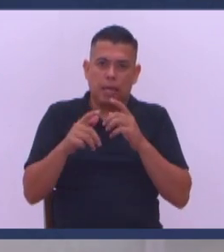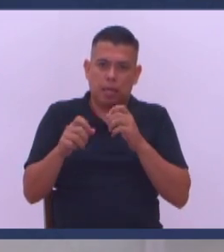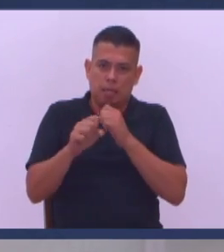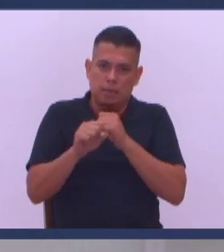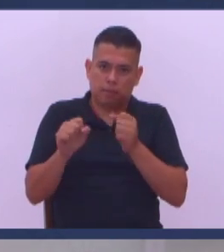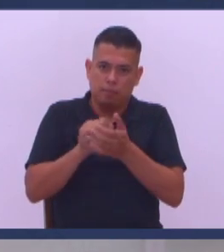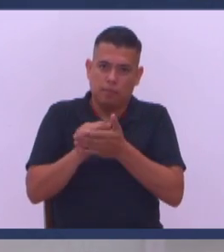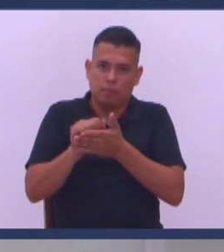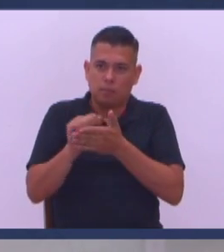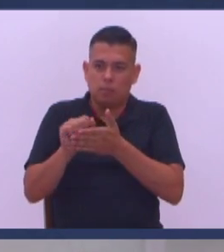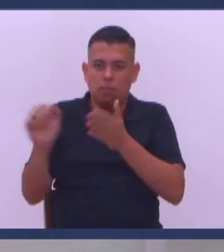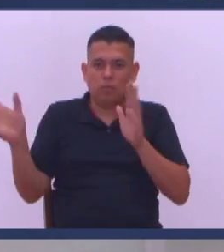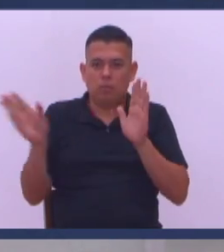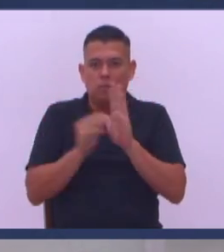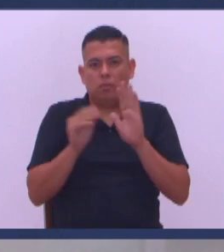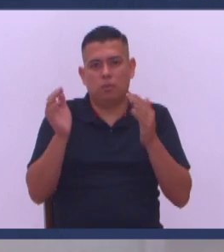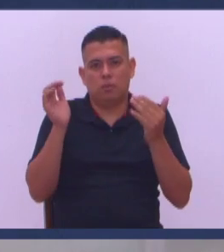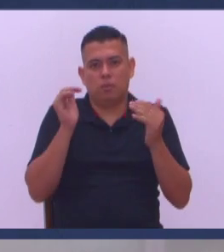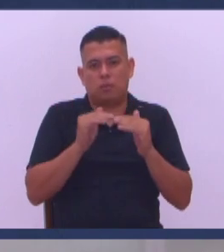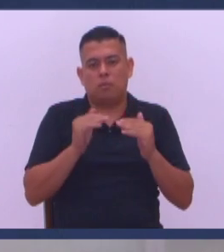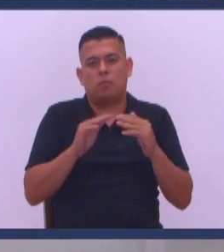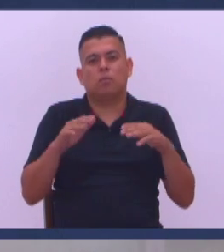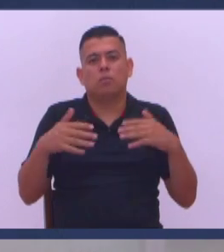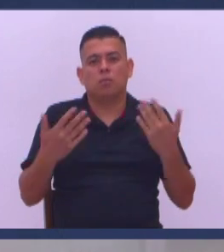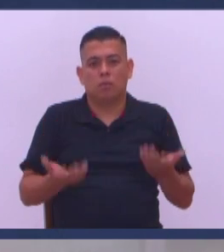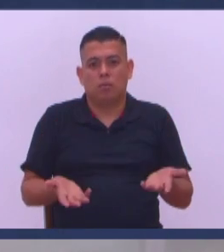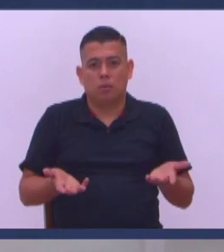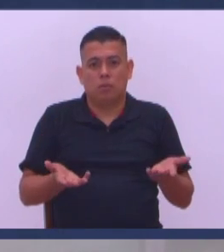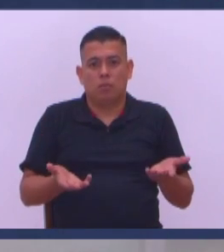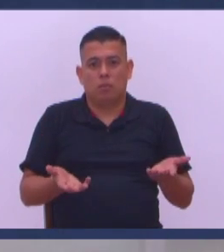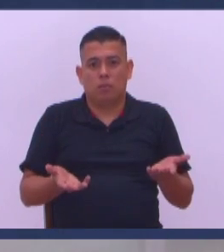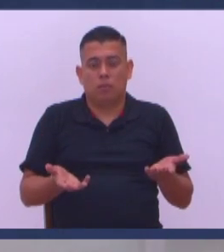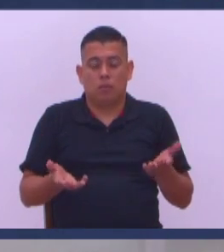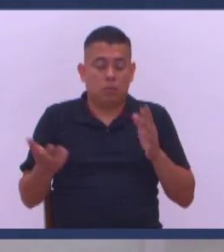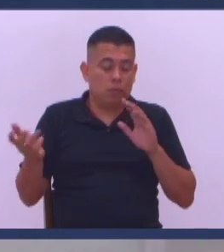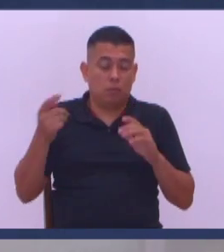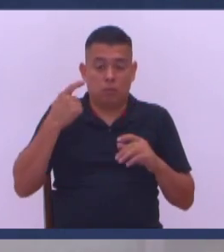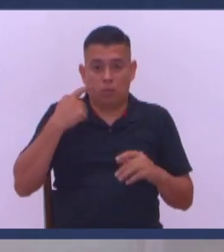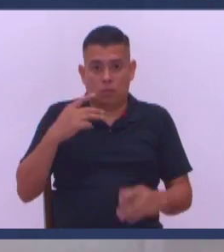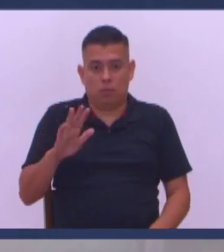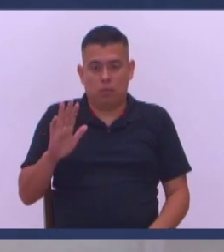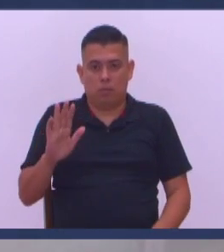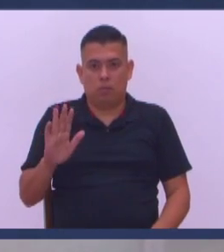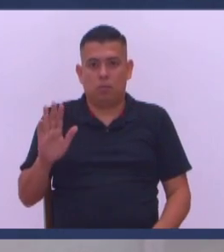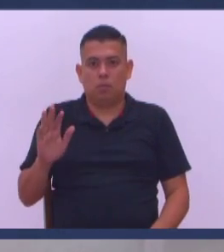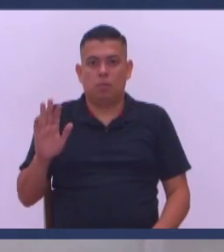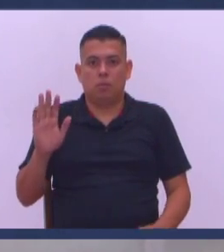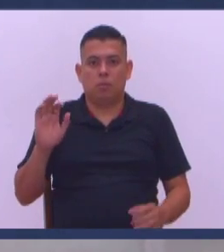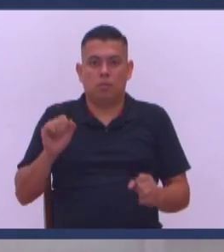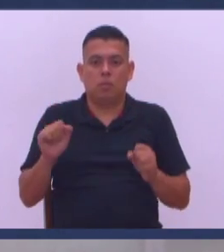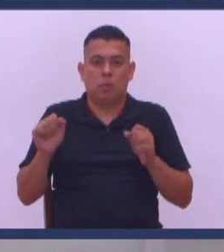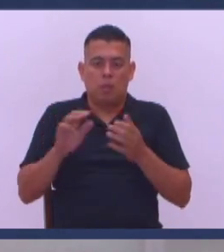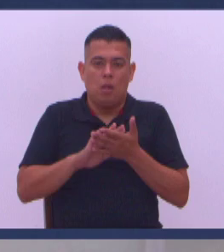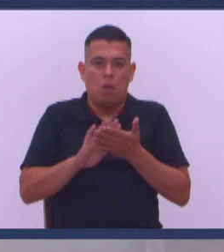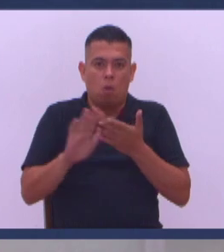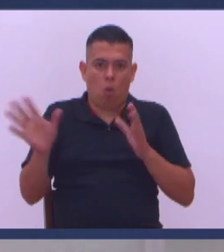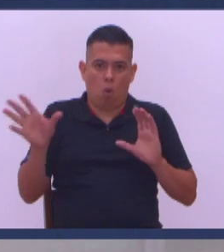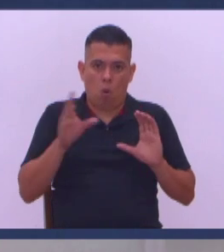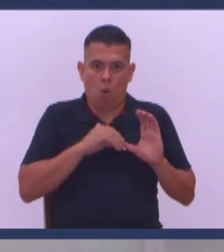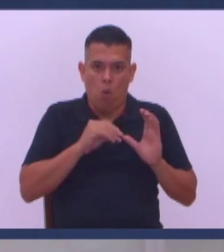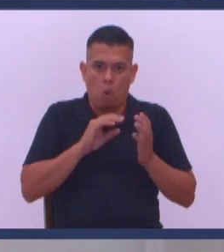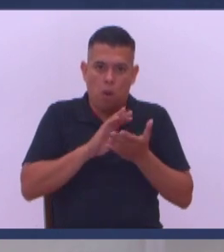Lo va a volver a absorber ¿Por qué? Porque no ha sido Lo estoy dando solo Como una interpretación Porque no ha sido Sellado